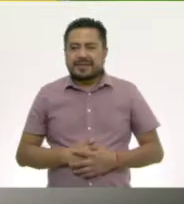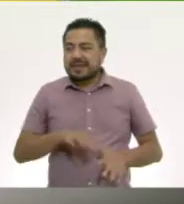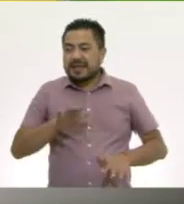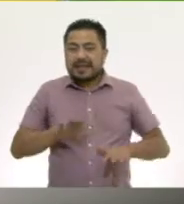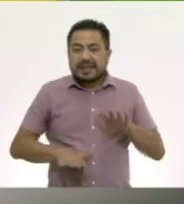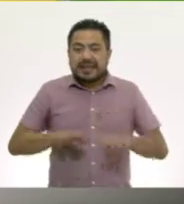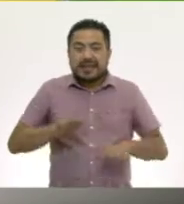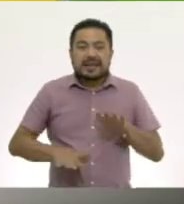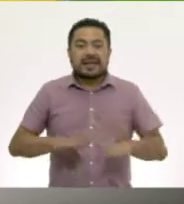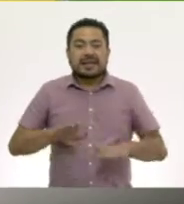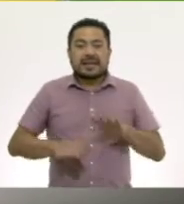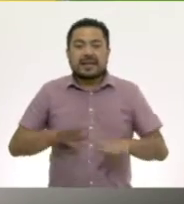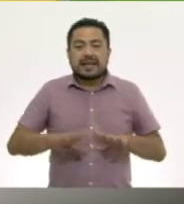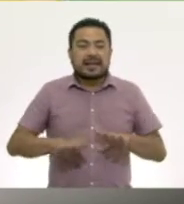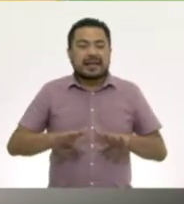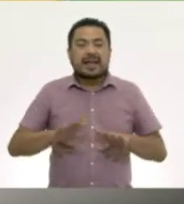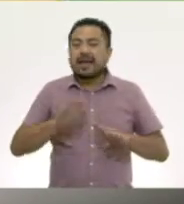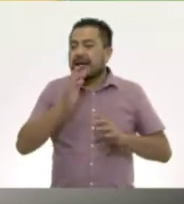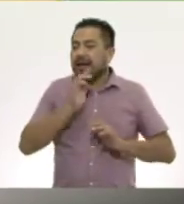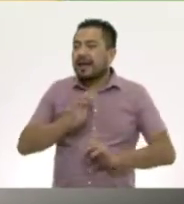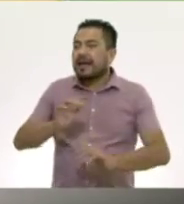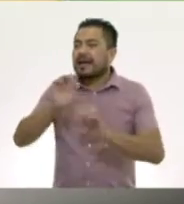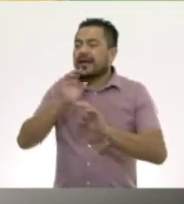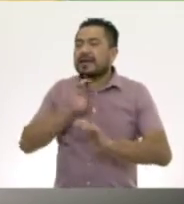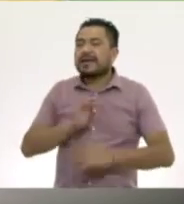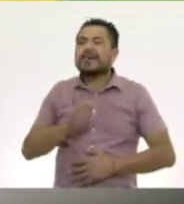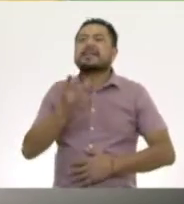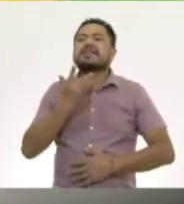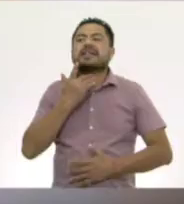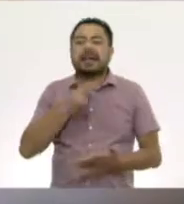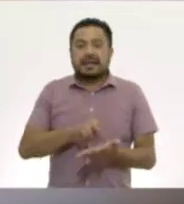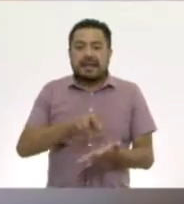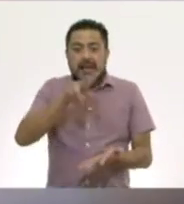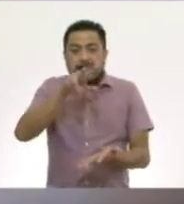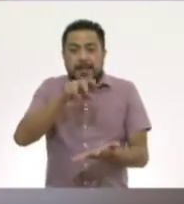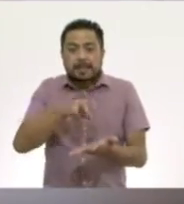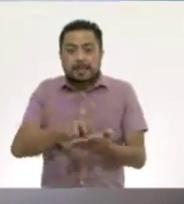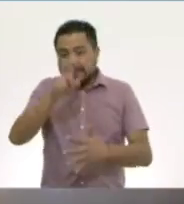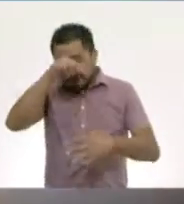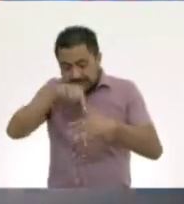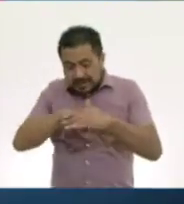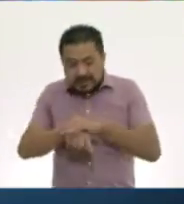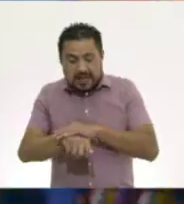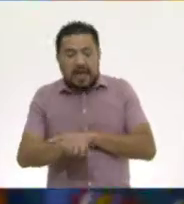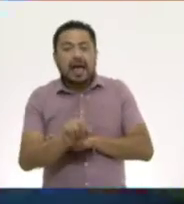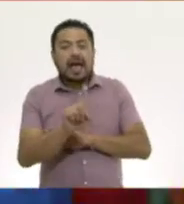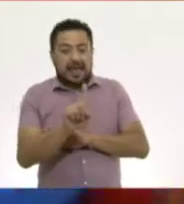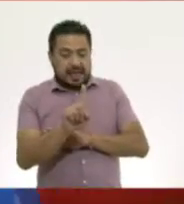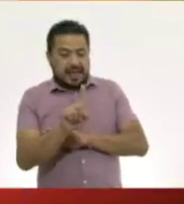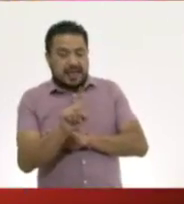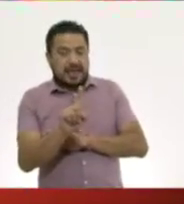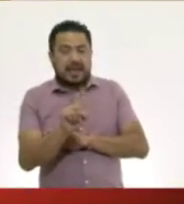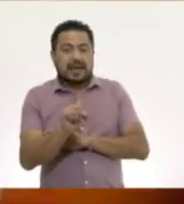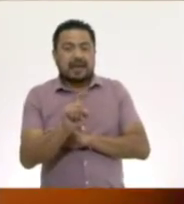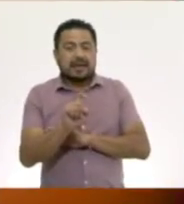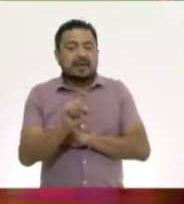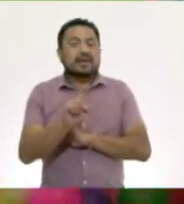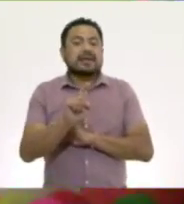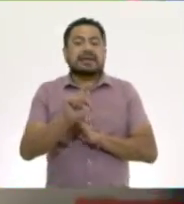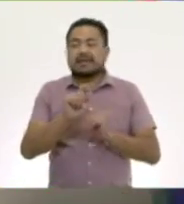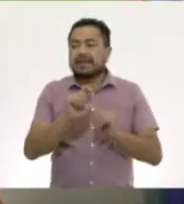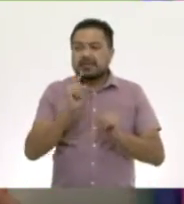Cucú, cucú, cantaba la rana. Cucú, cucú, debajo del agua. Cucú,